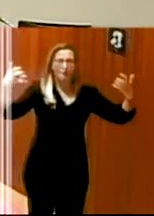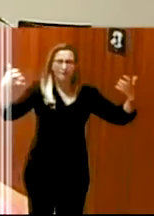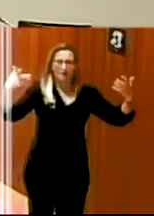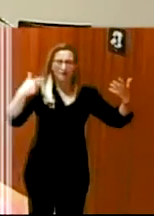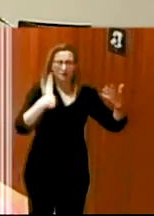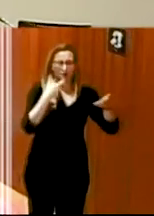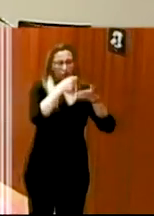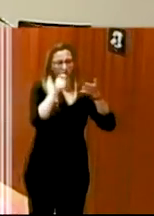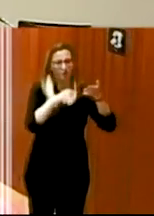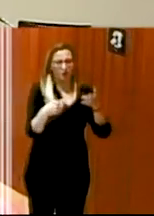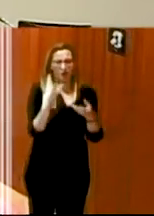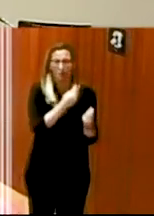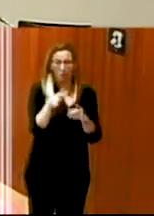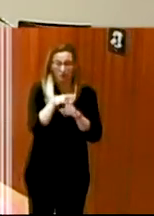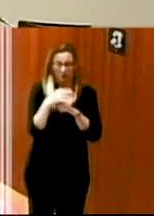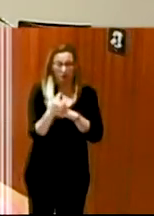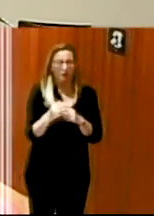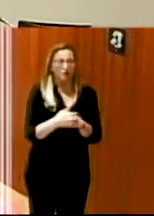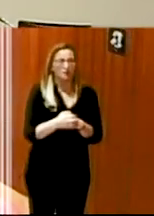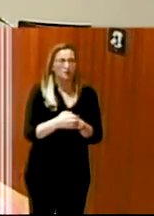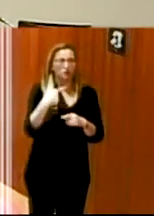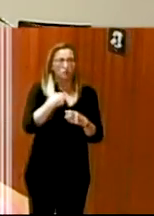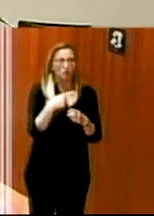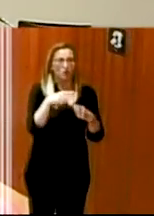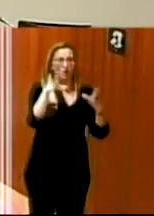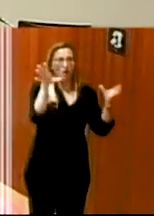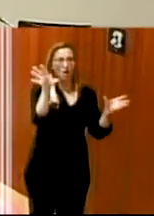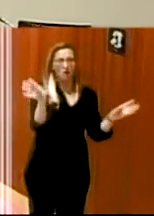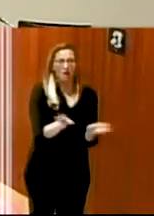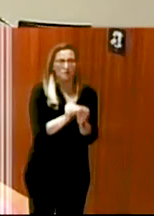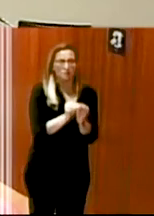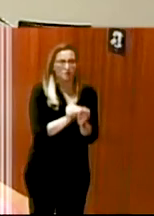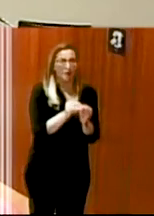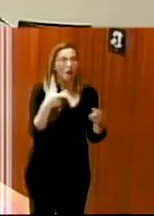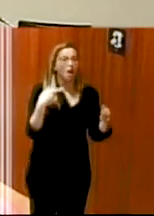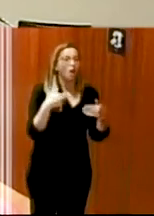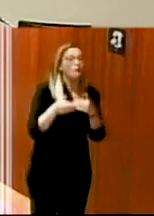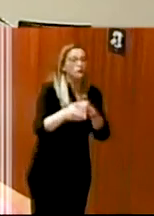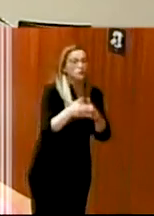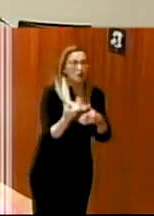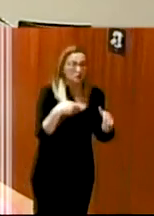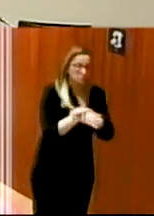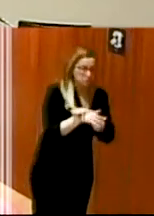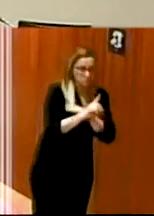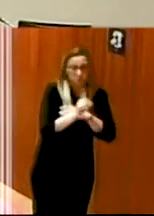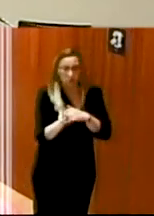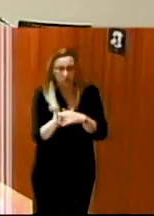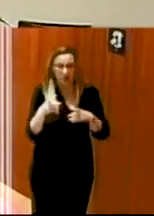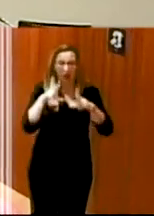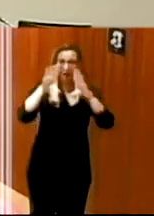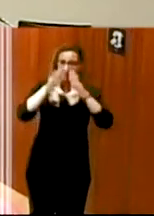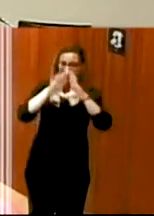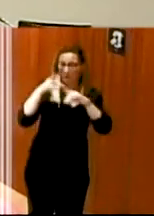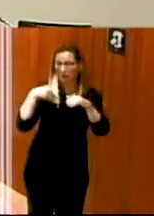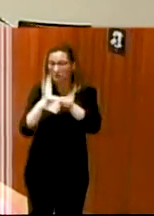situaciones ¿no? y la resumía en el futuro será inclusivo o no será será feminista o no será será